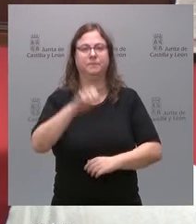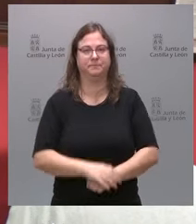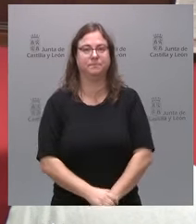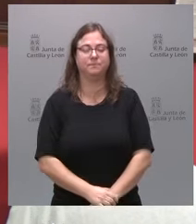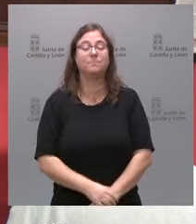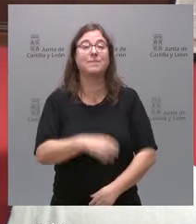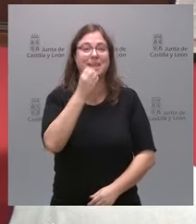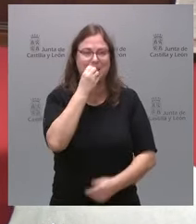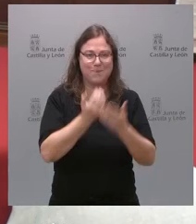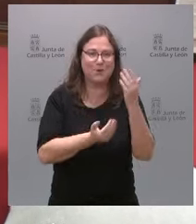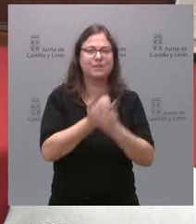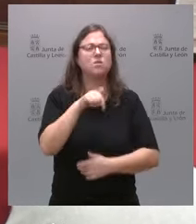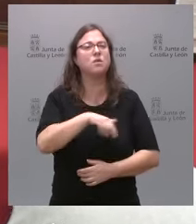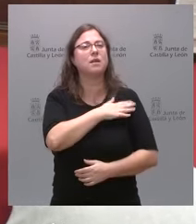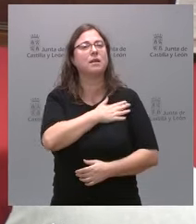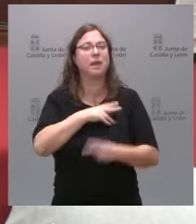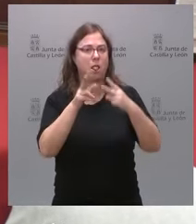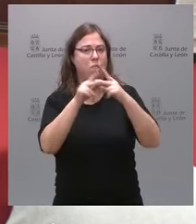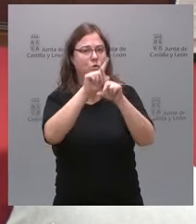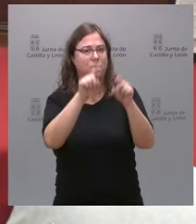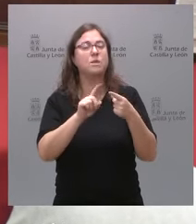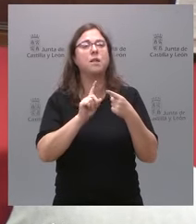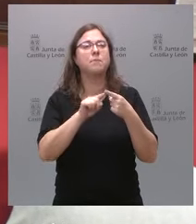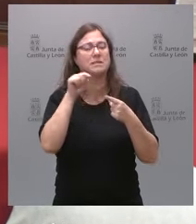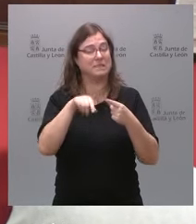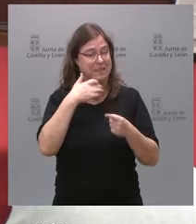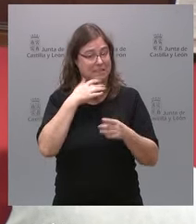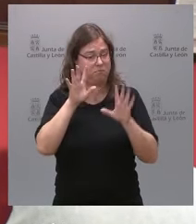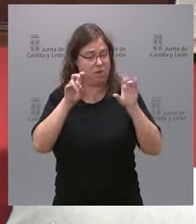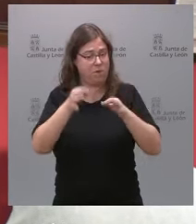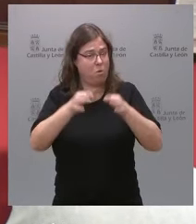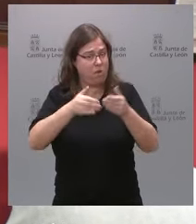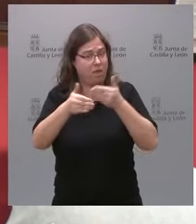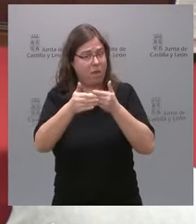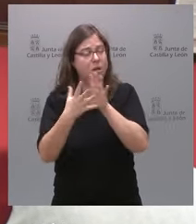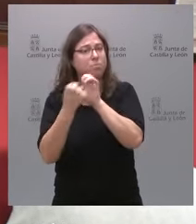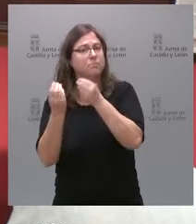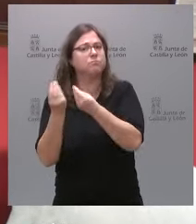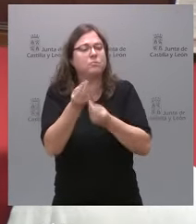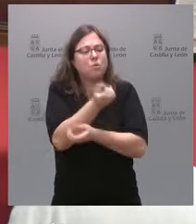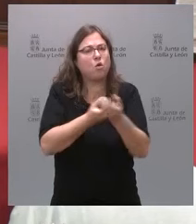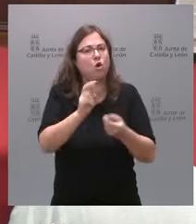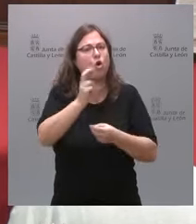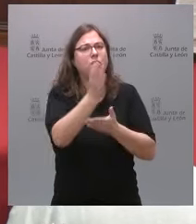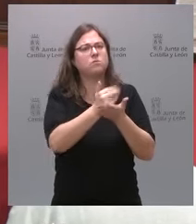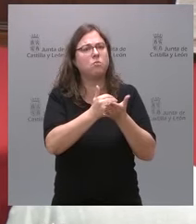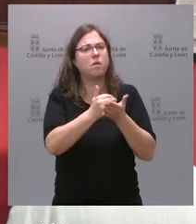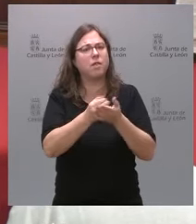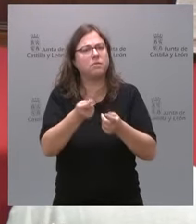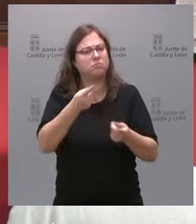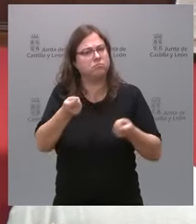¿Qué tal? Muy buenos días. Yo tenía varias cuestiones. La primera, si estas acciones judiciales van a ser coordinadas con otras comunidades afines.